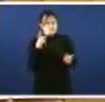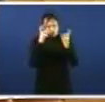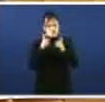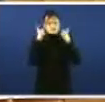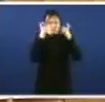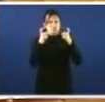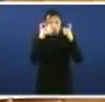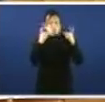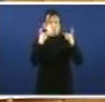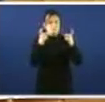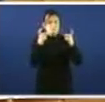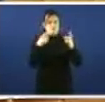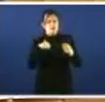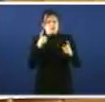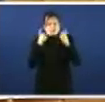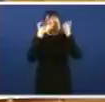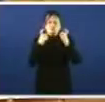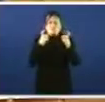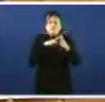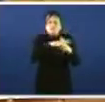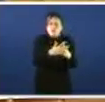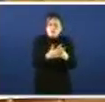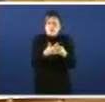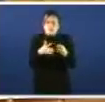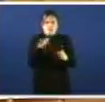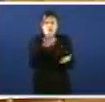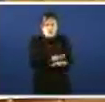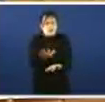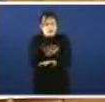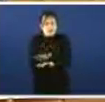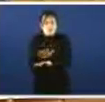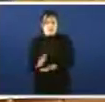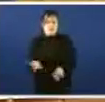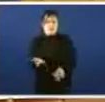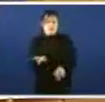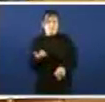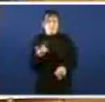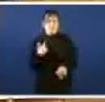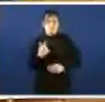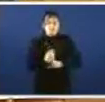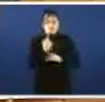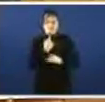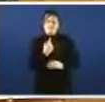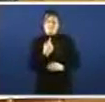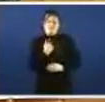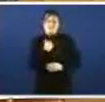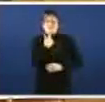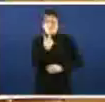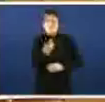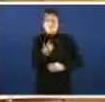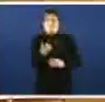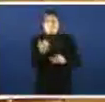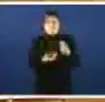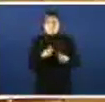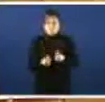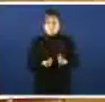xosegar as cousas pero si non me faga decir aquelo que é moi e non tome acumulación